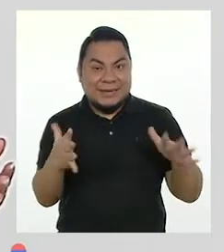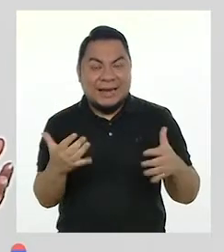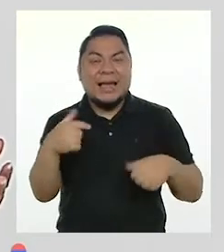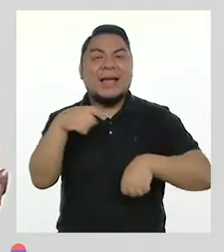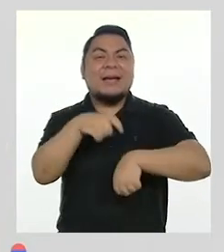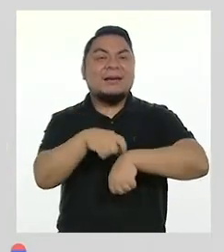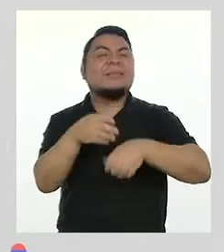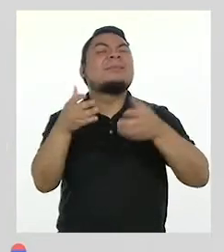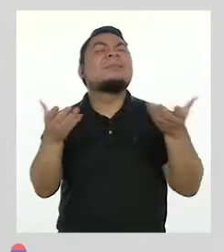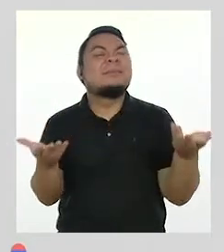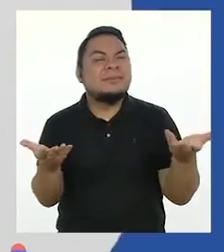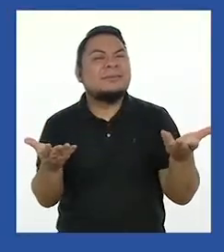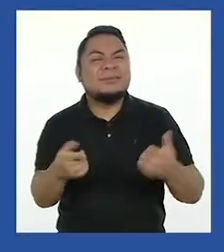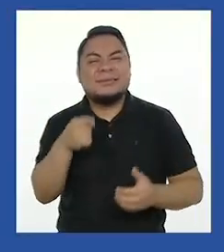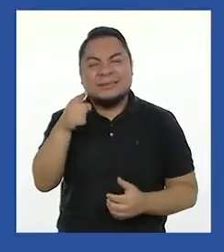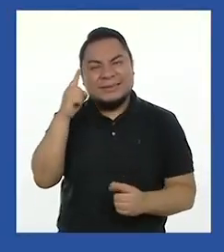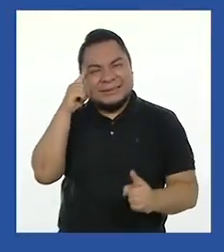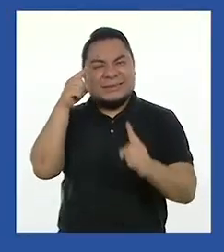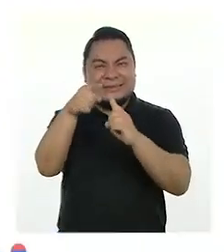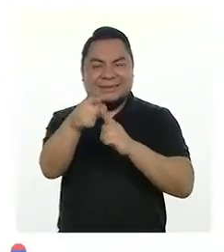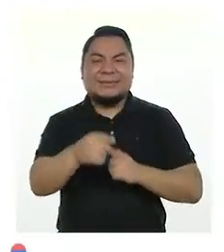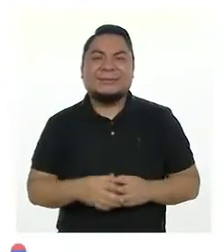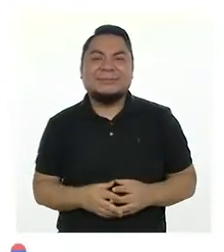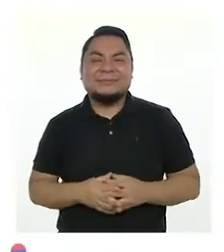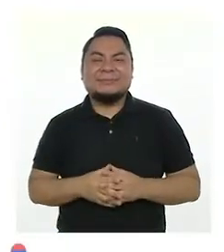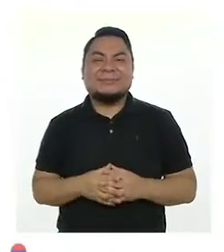ha llegado la hora de... El reto.